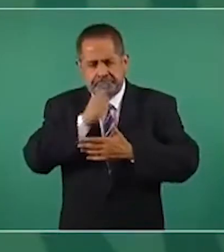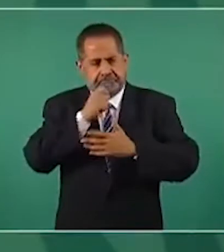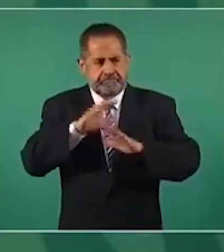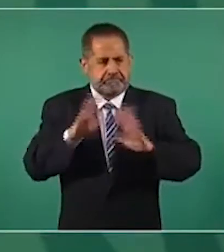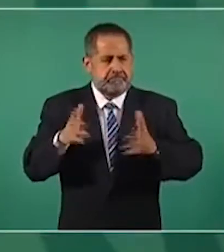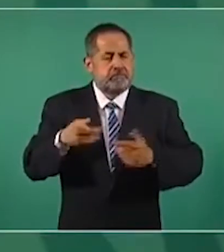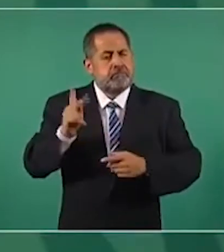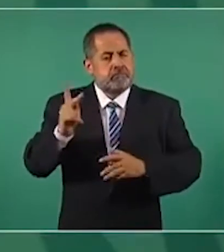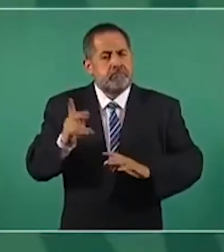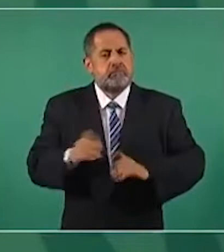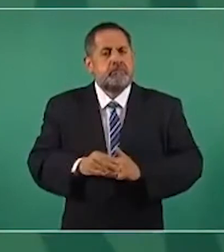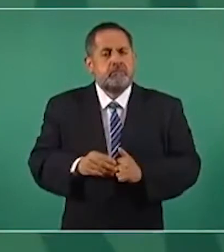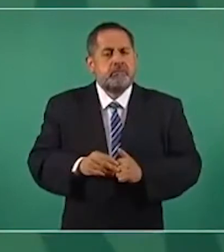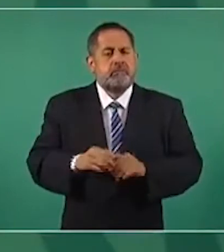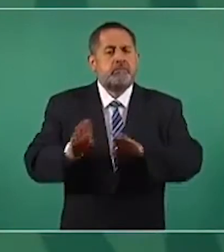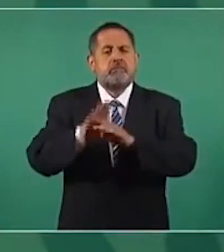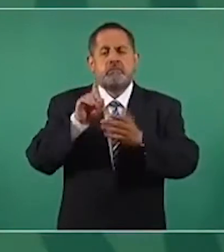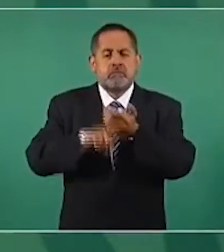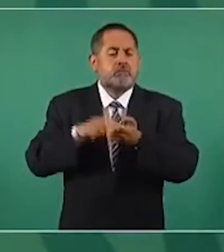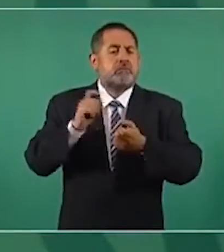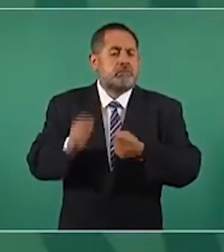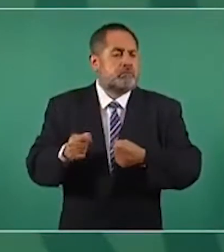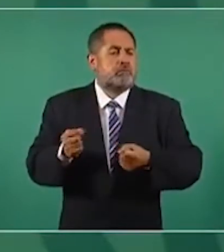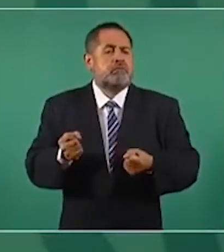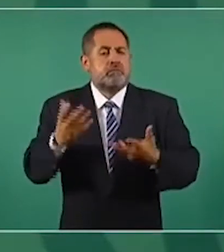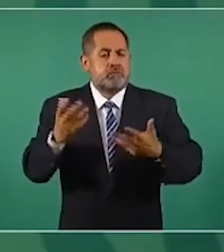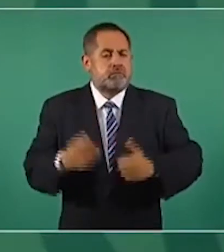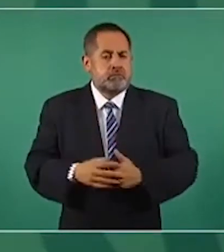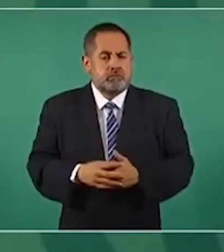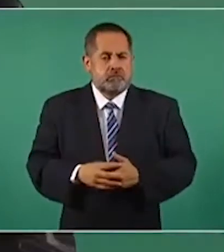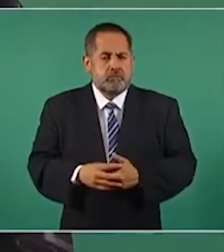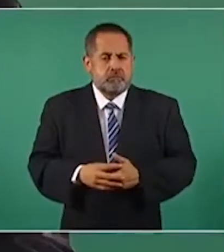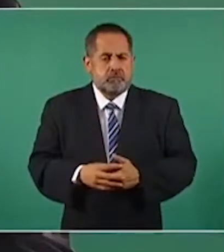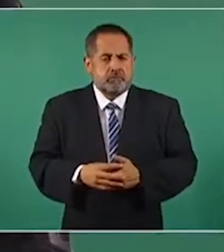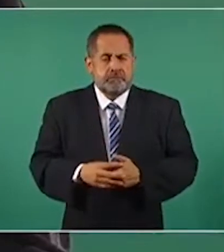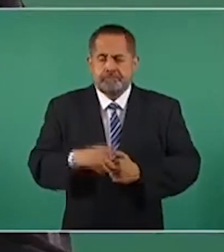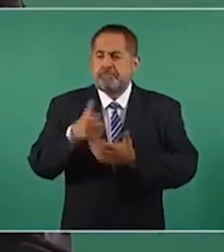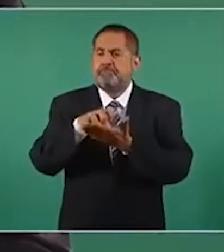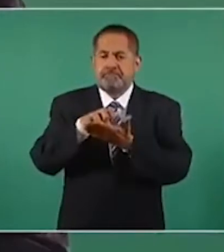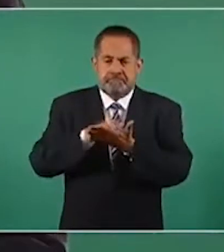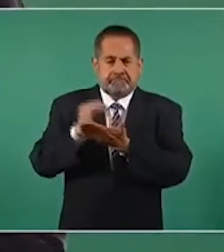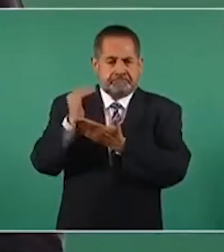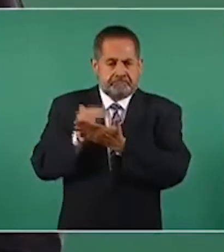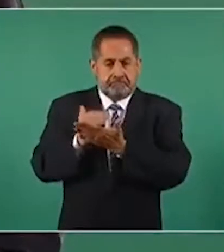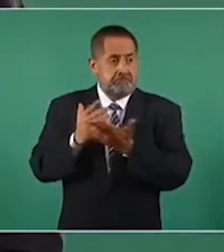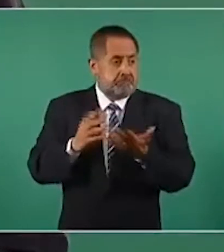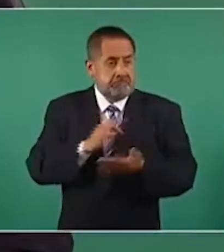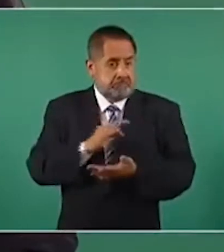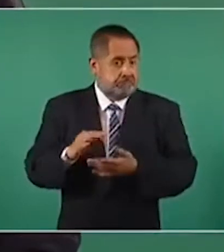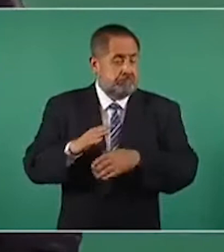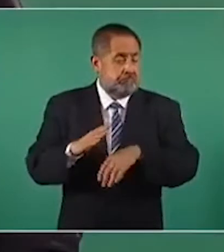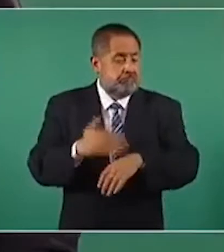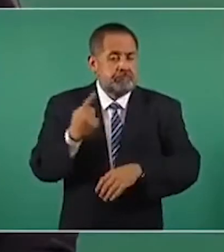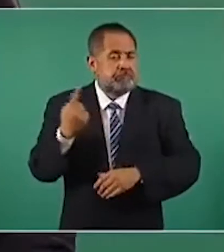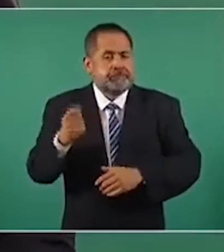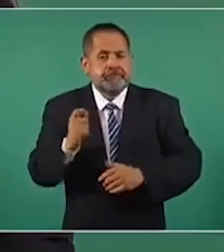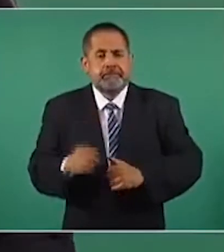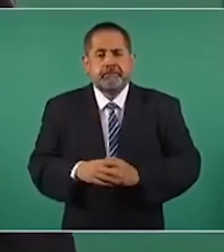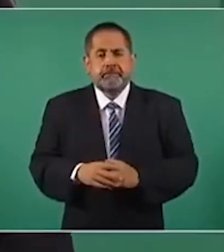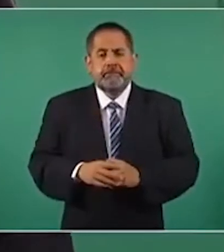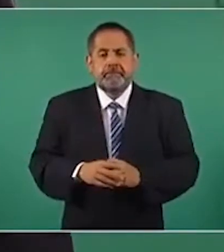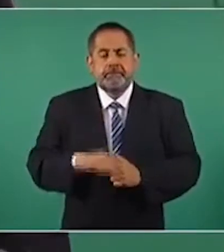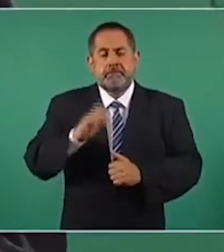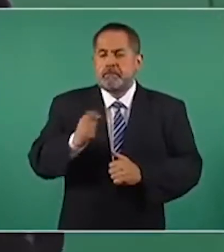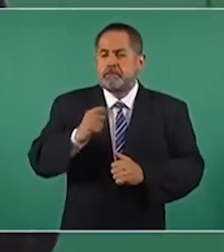pero se lograrían ahorros porque esto va